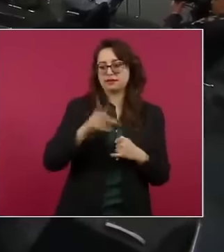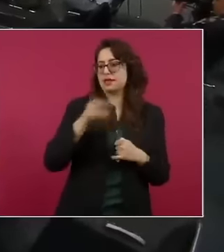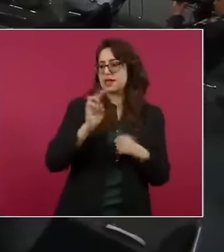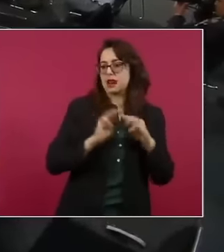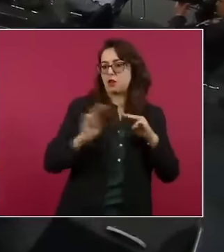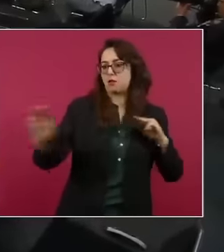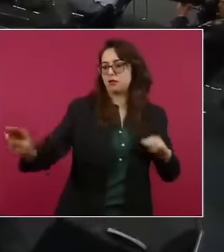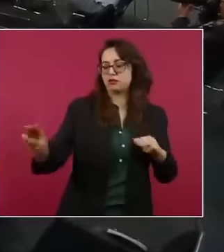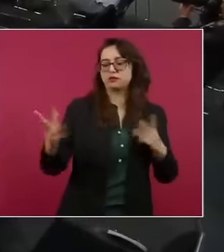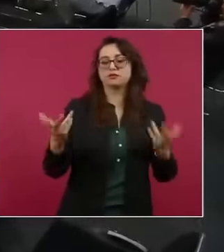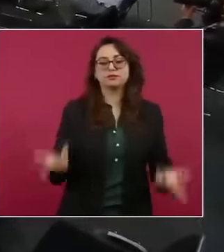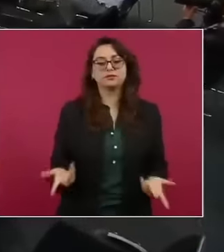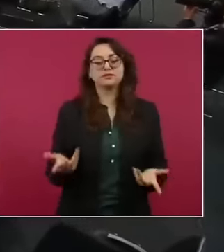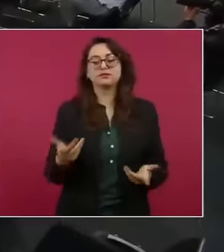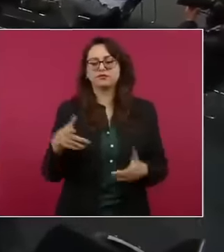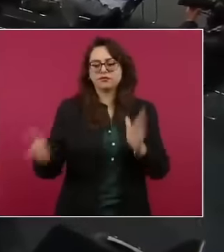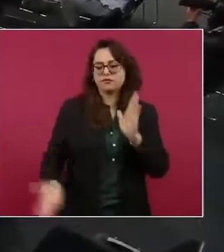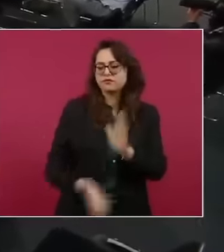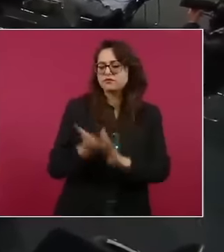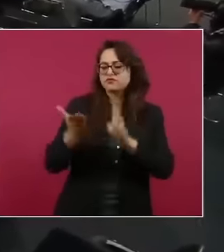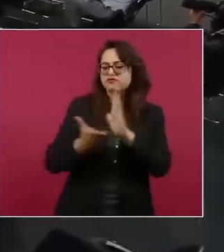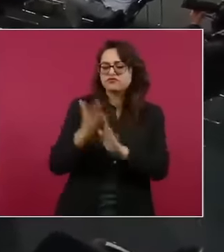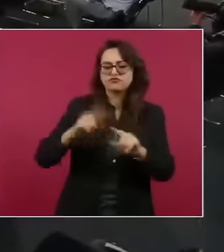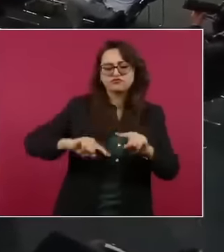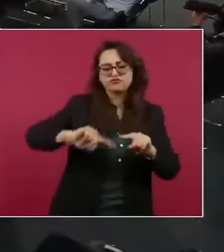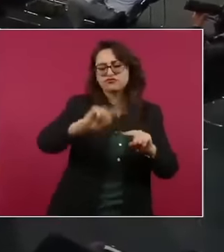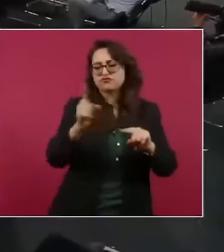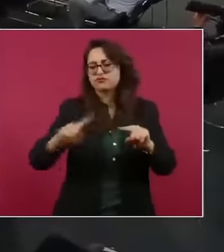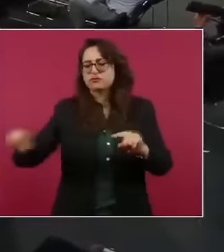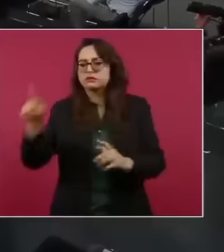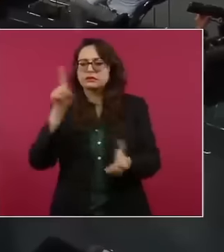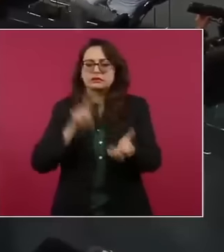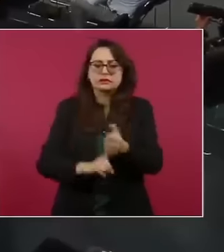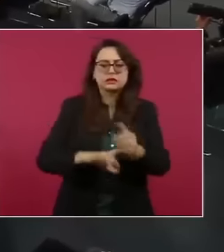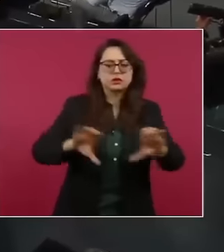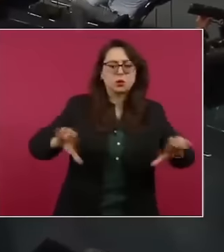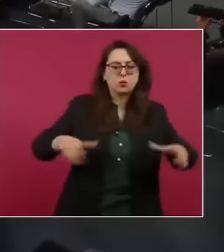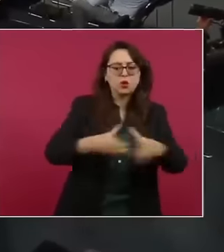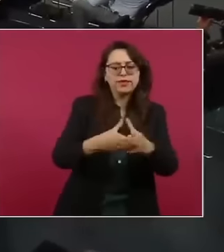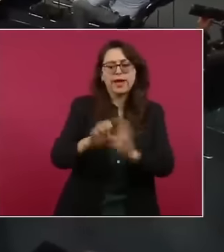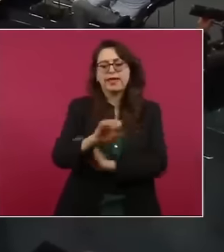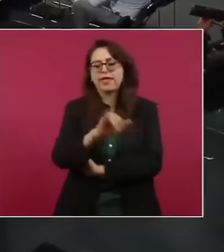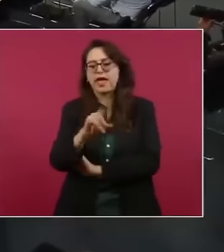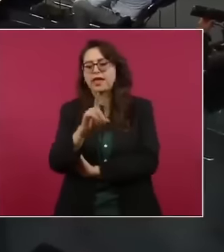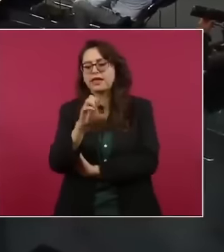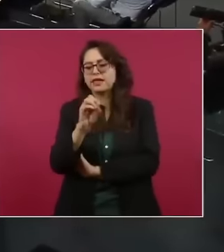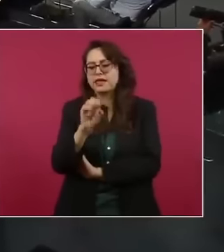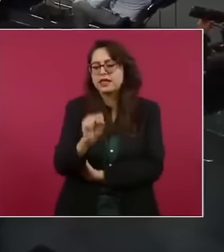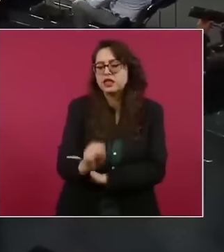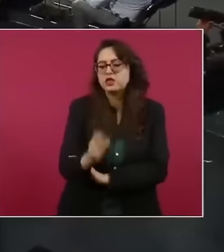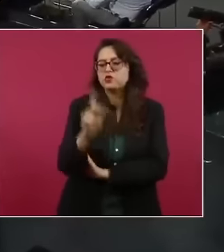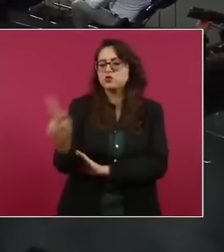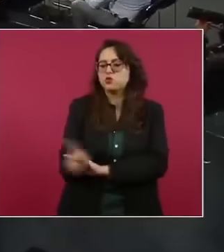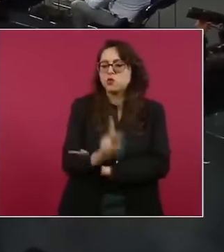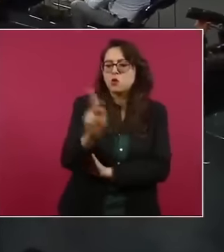por pequeñas propiedades, pueblos,